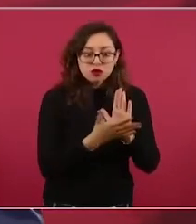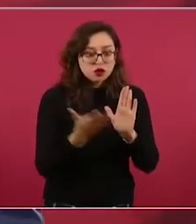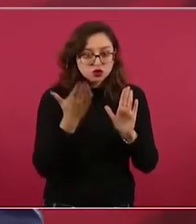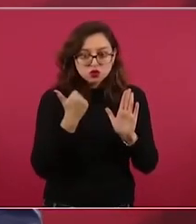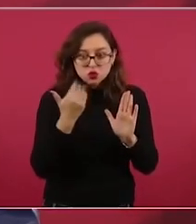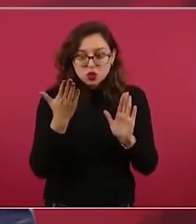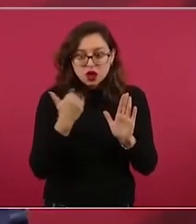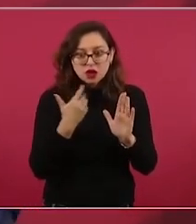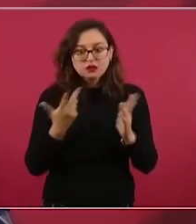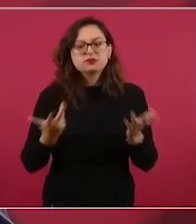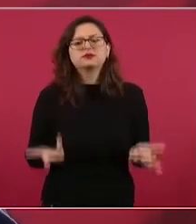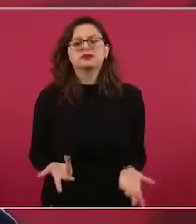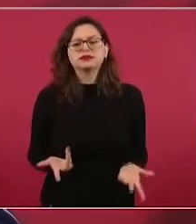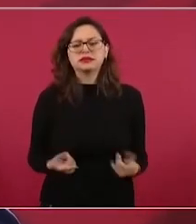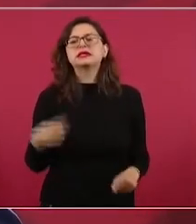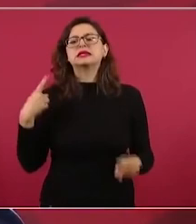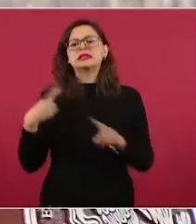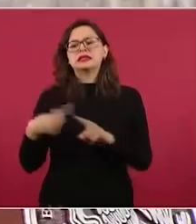¿quién lo hizo?